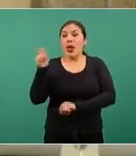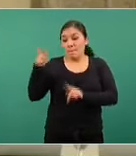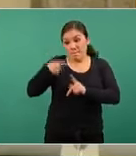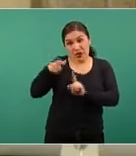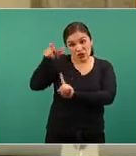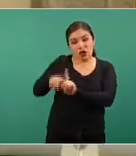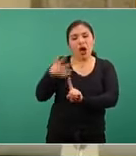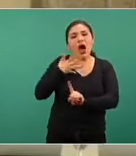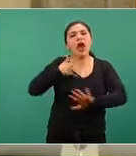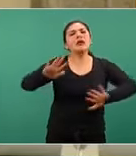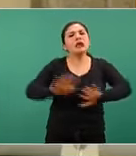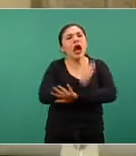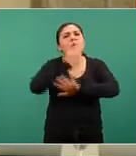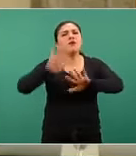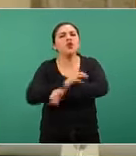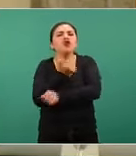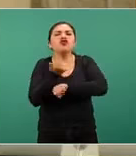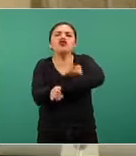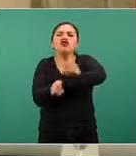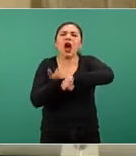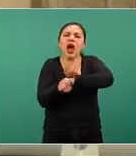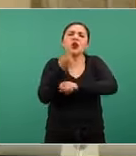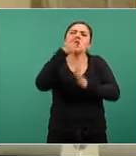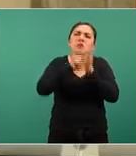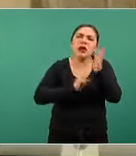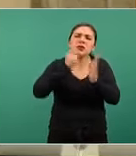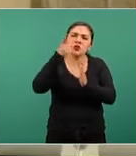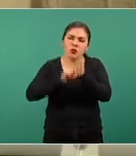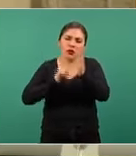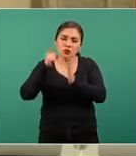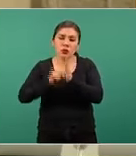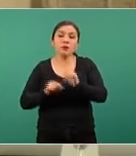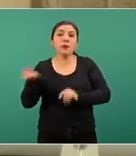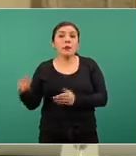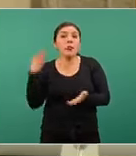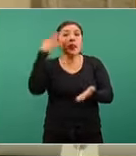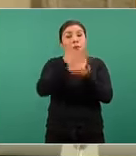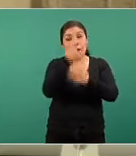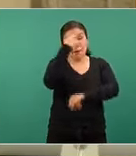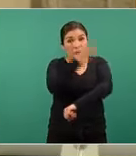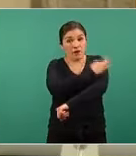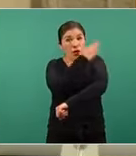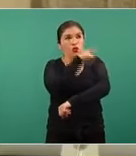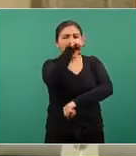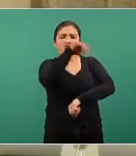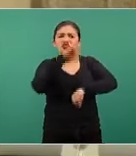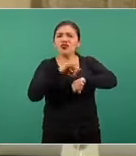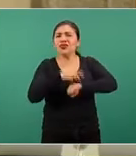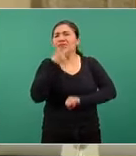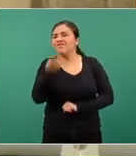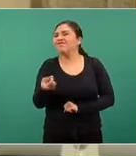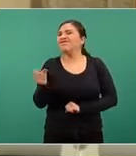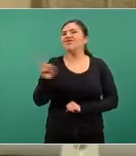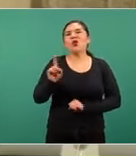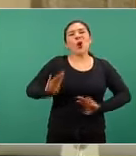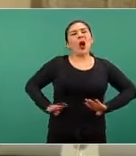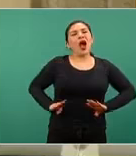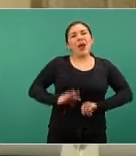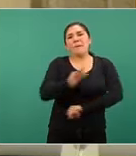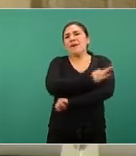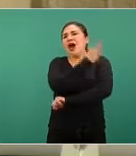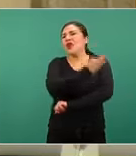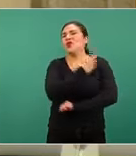más o menos nos explica y acudieron a vacunarse y el doctor les comentó que pues no era recomendable vacunarse porque le podía dar